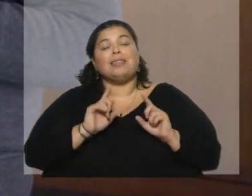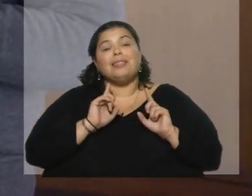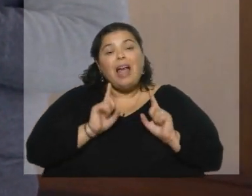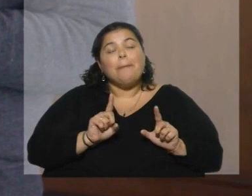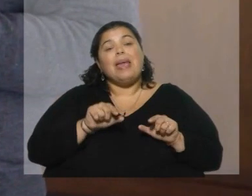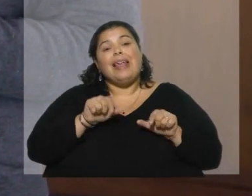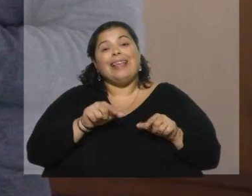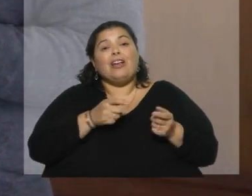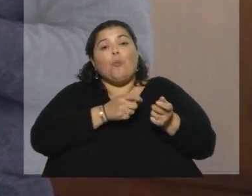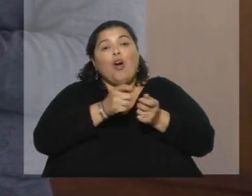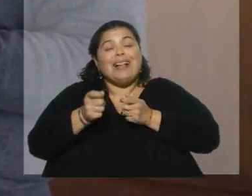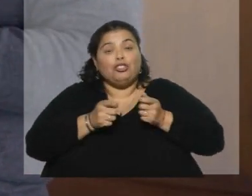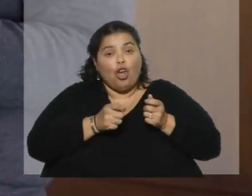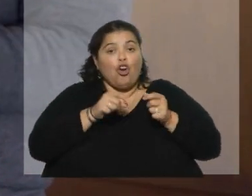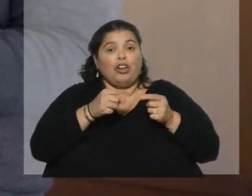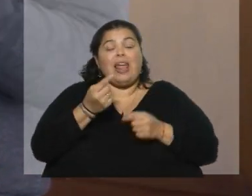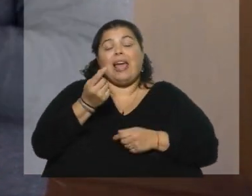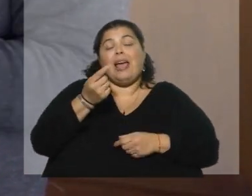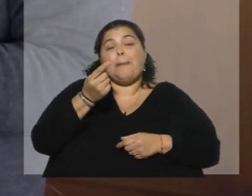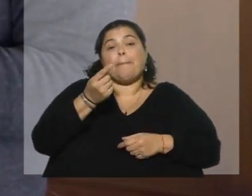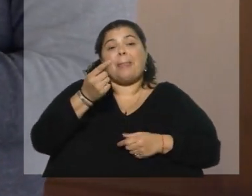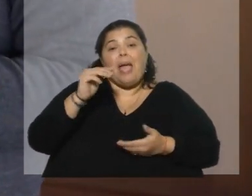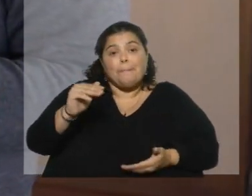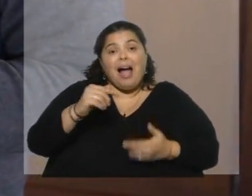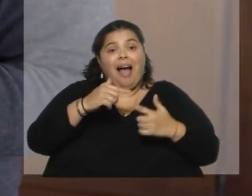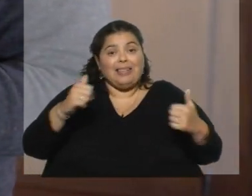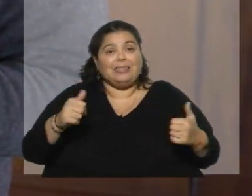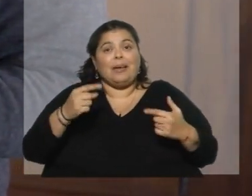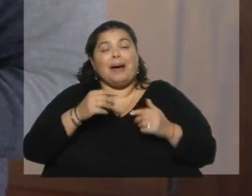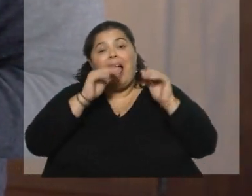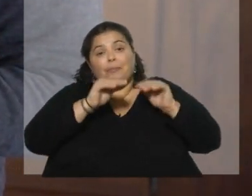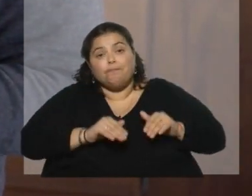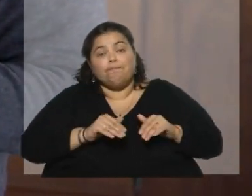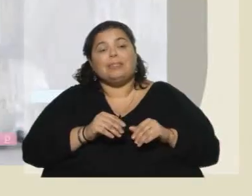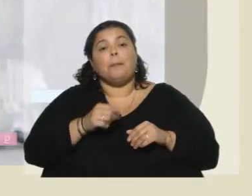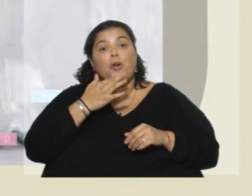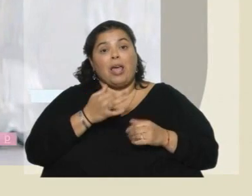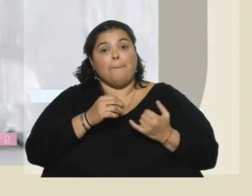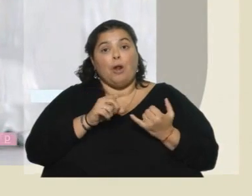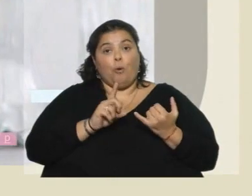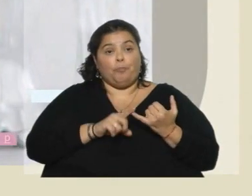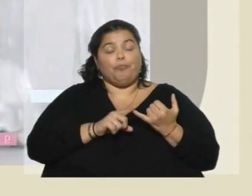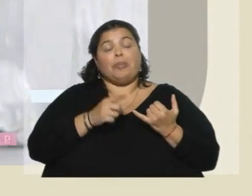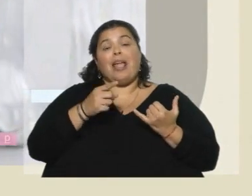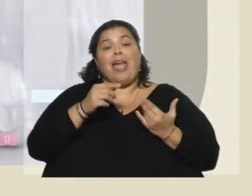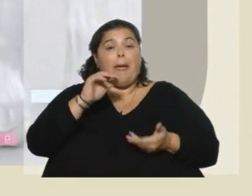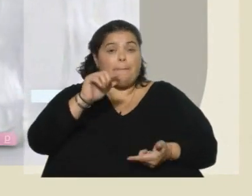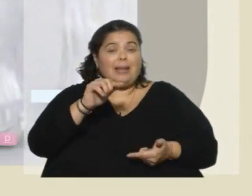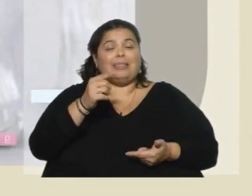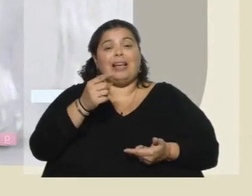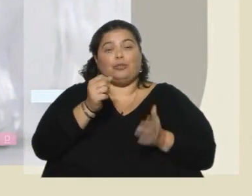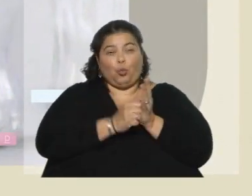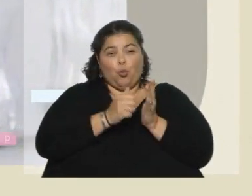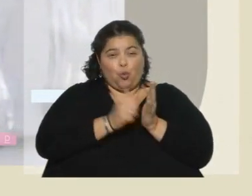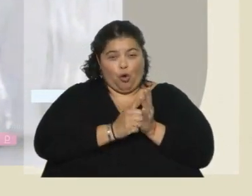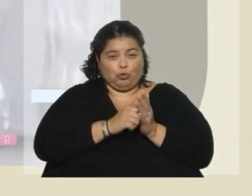gestionar los envases o de acopiar, de hacernos de los envases, son los envases rígidos, básicamente, de algunos